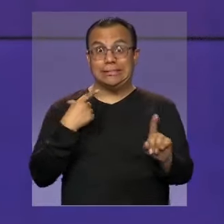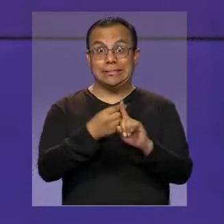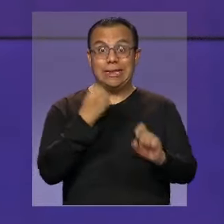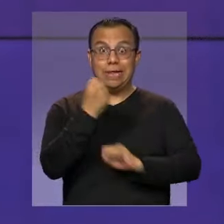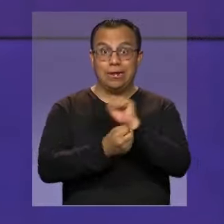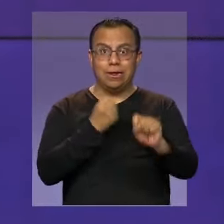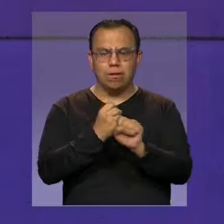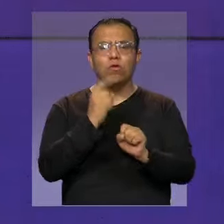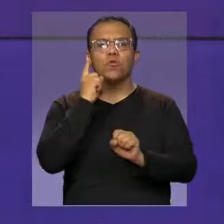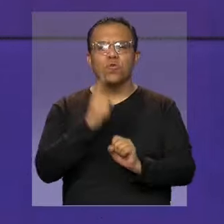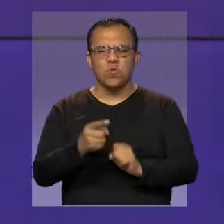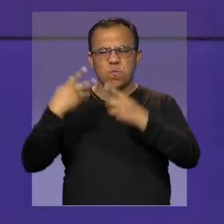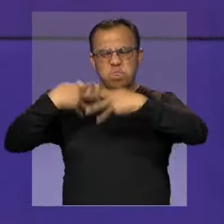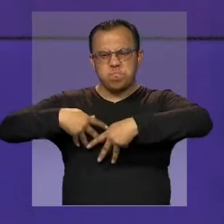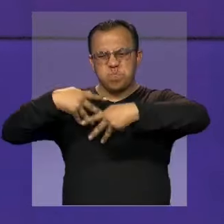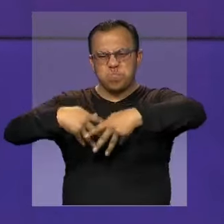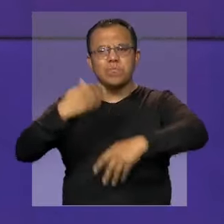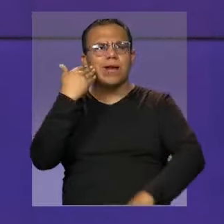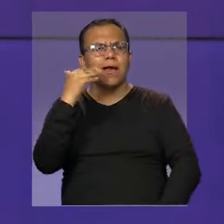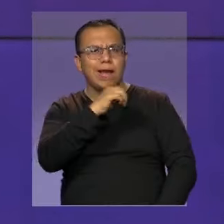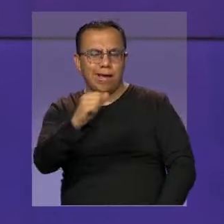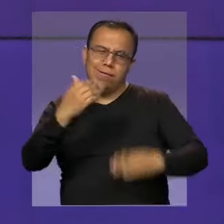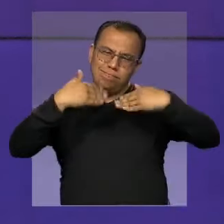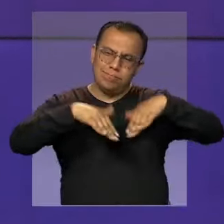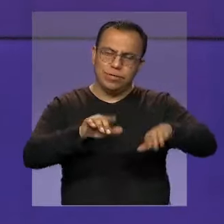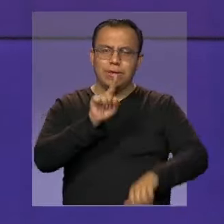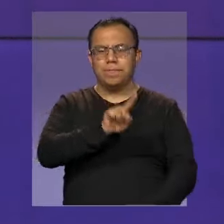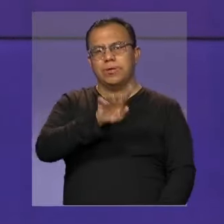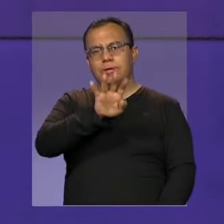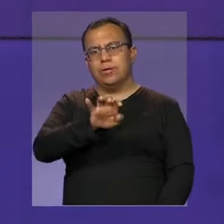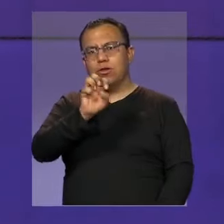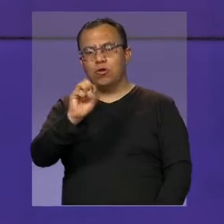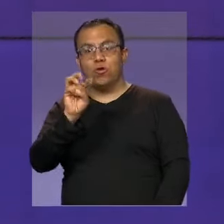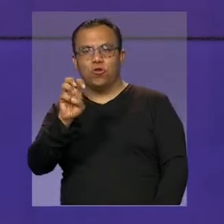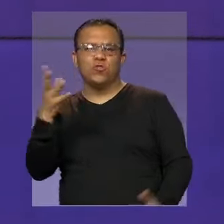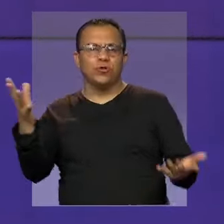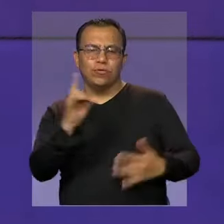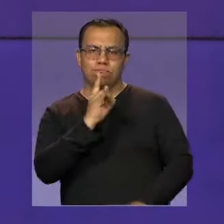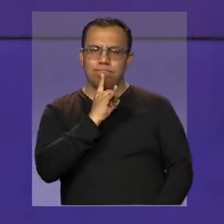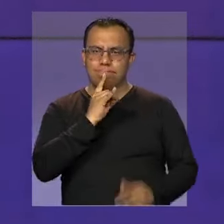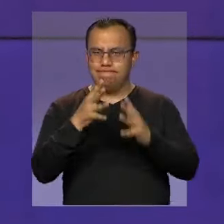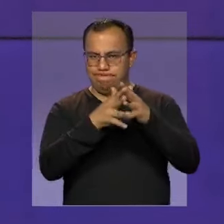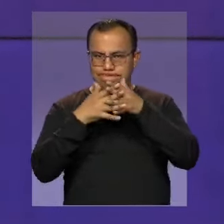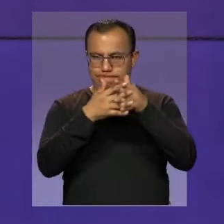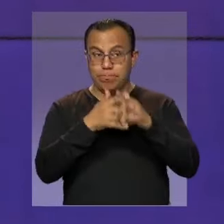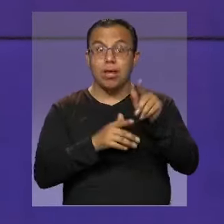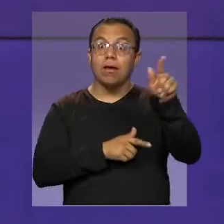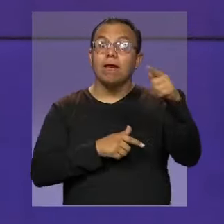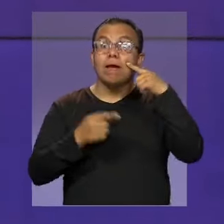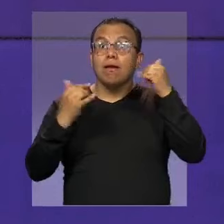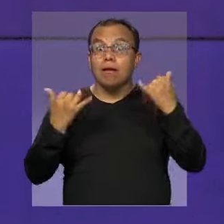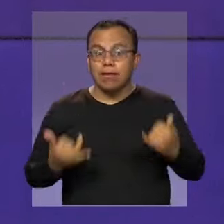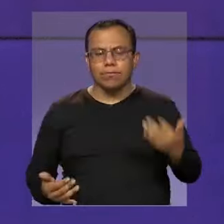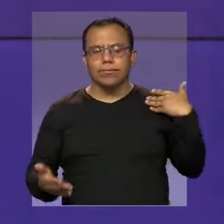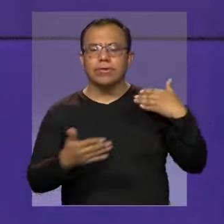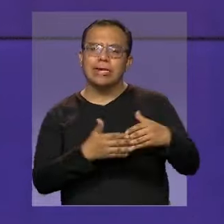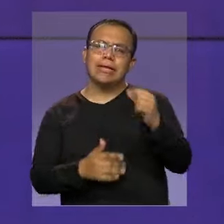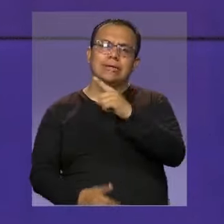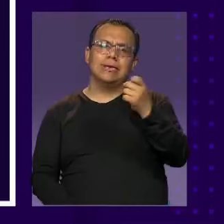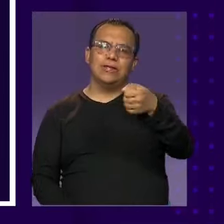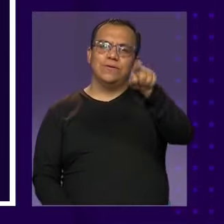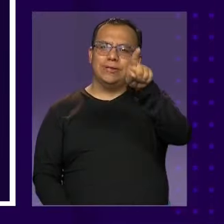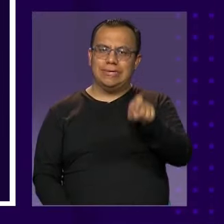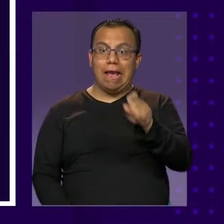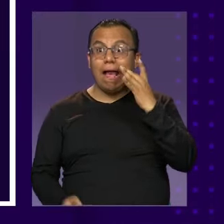en honor a la huelga de trabajadoras textiles de 1908 en Estados Unidos. Desde entonces han transcurrido 116 años.